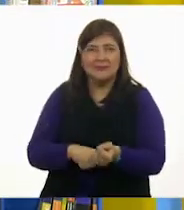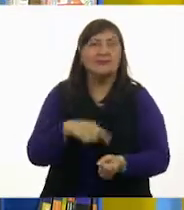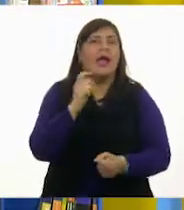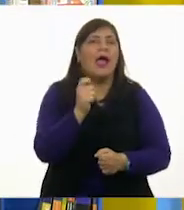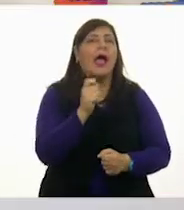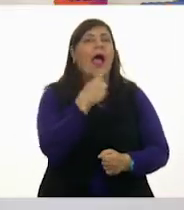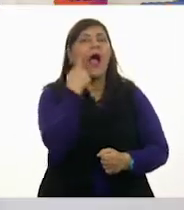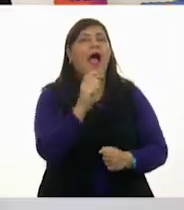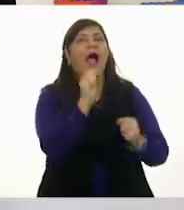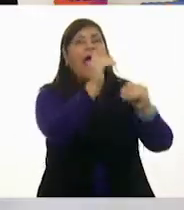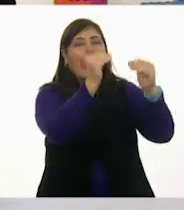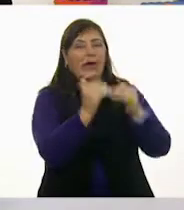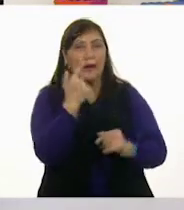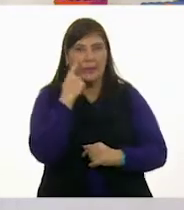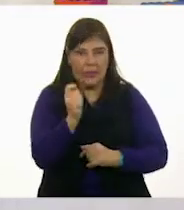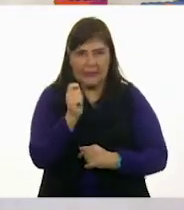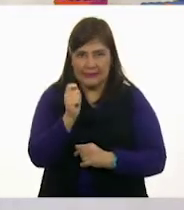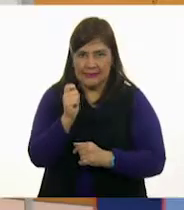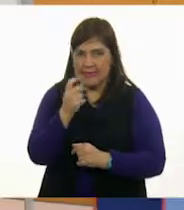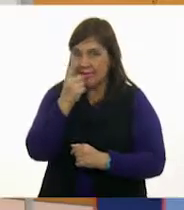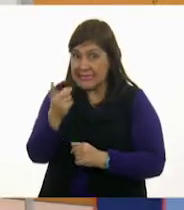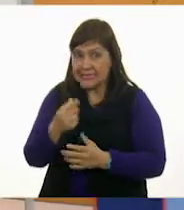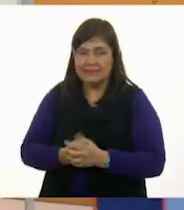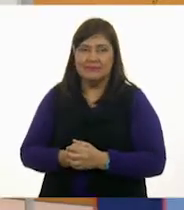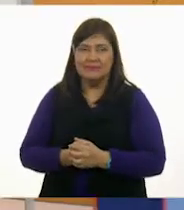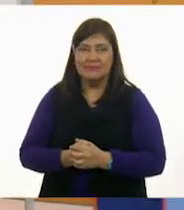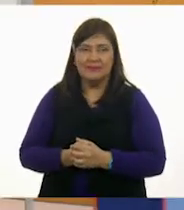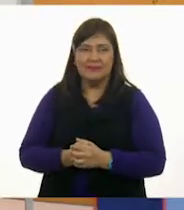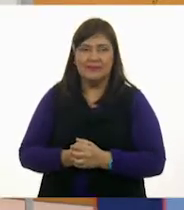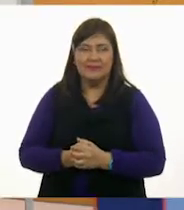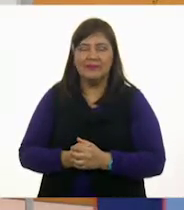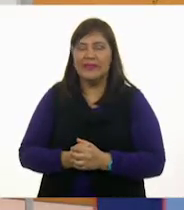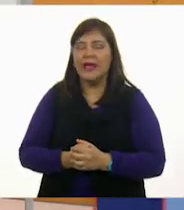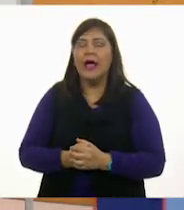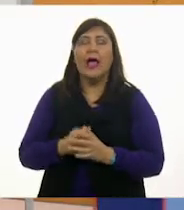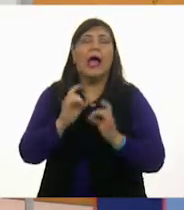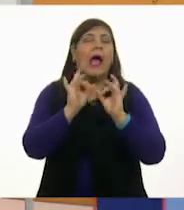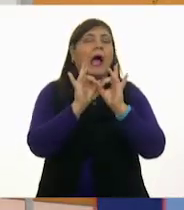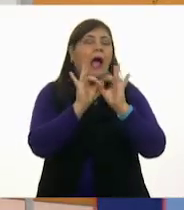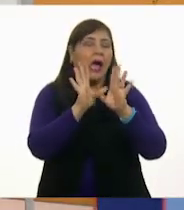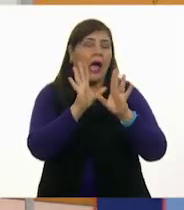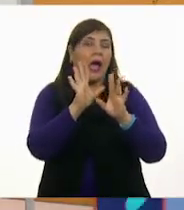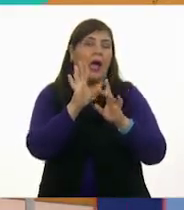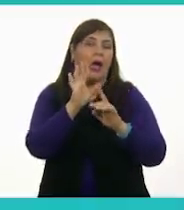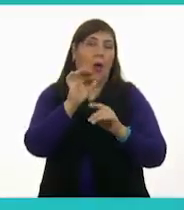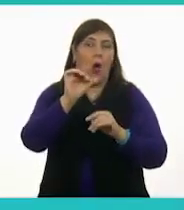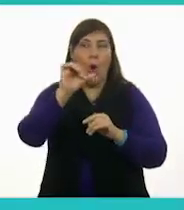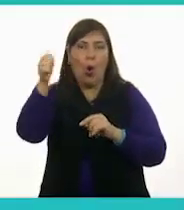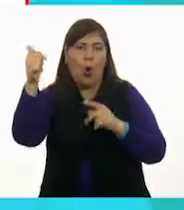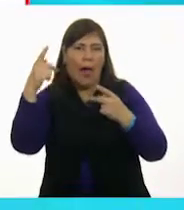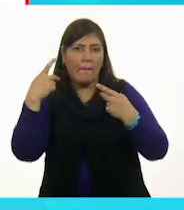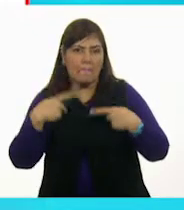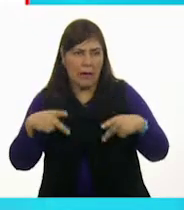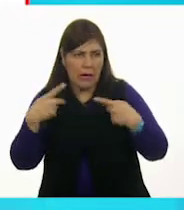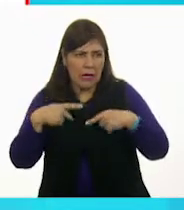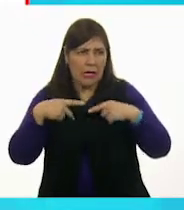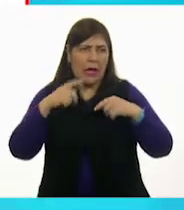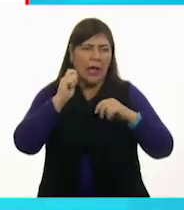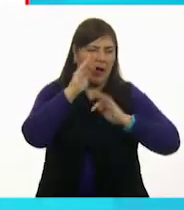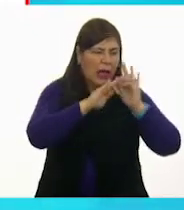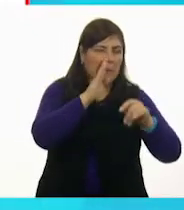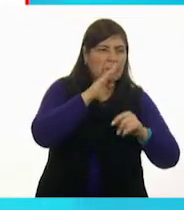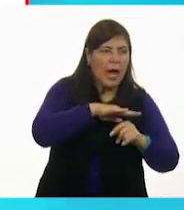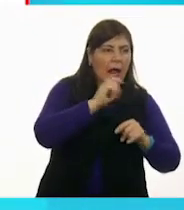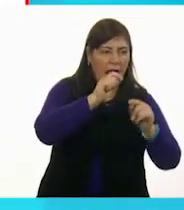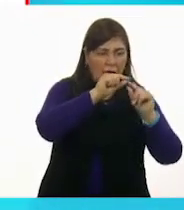la siguiente? La que sigue. Dice así. A ver. Si alguien trata mal a mis espacio dibujo, yo